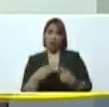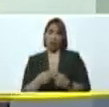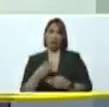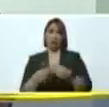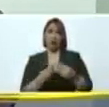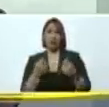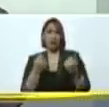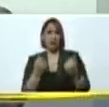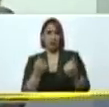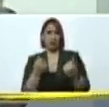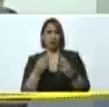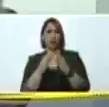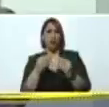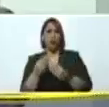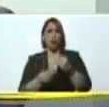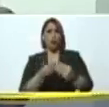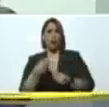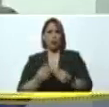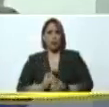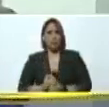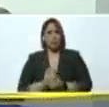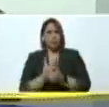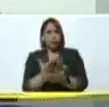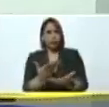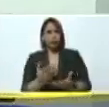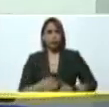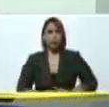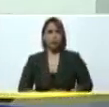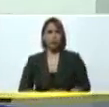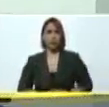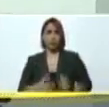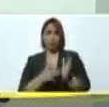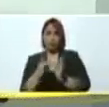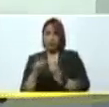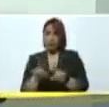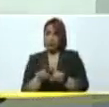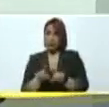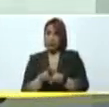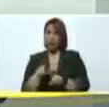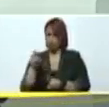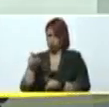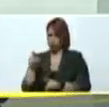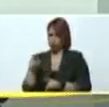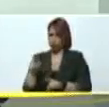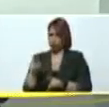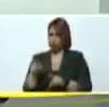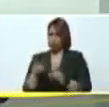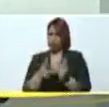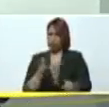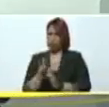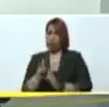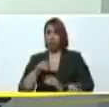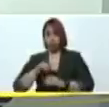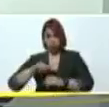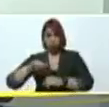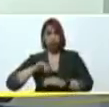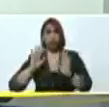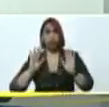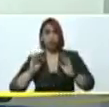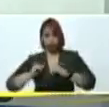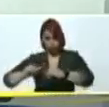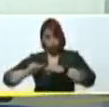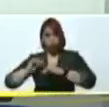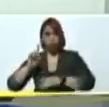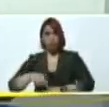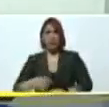Todo se hace por desprendimiento. Cristo, Cristo Redentor. ¿Tú eres cristiano? Sí, señor. Somos cristianos. Y sabemos que